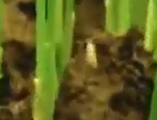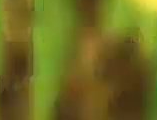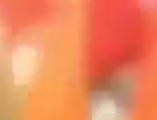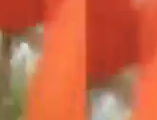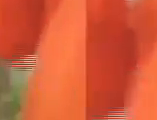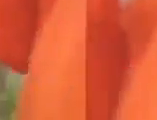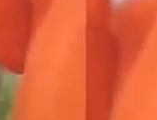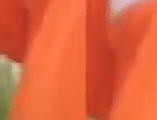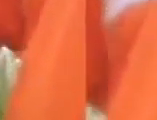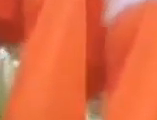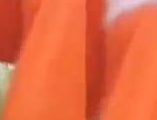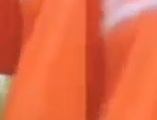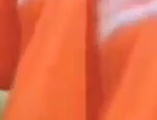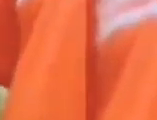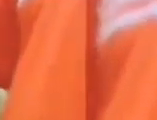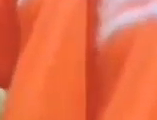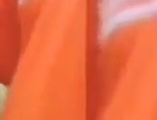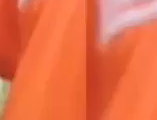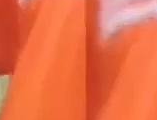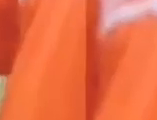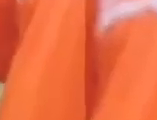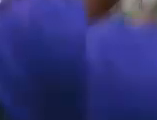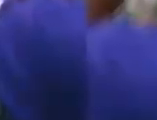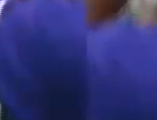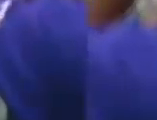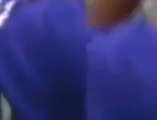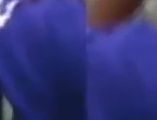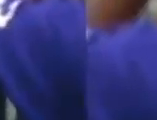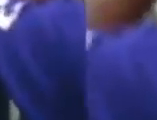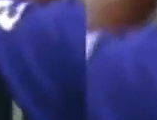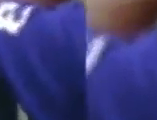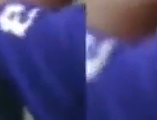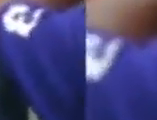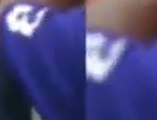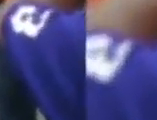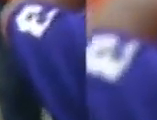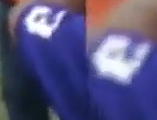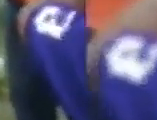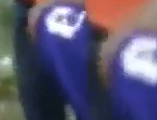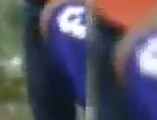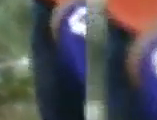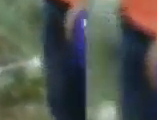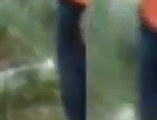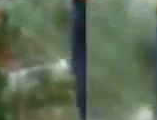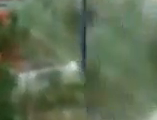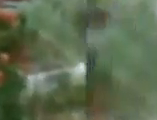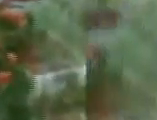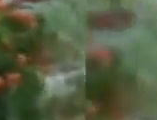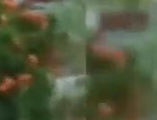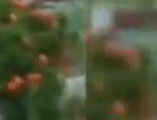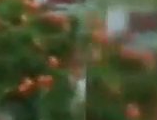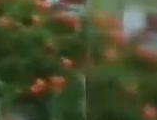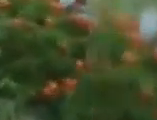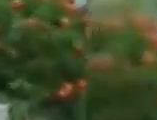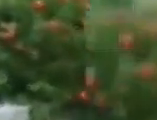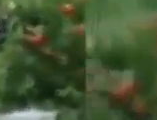crecimiento y bienestar colectivo. Actualmente, Misión Sucre desarrolla 1